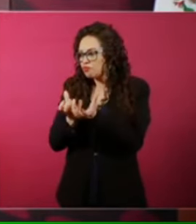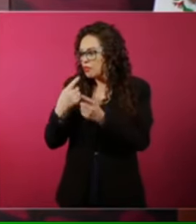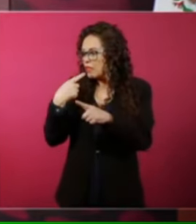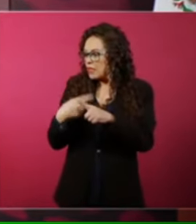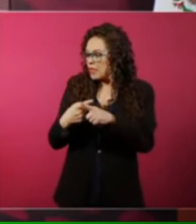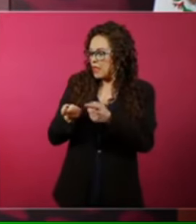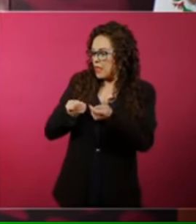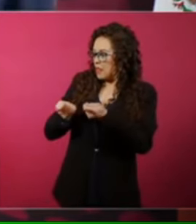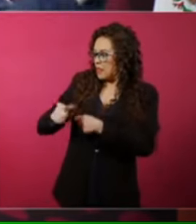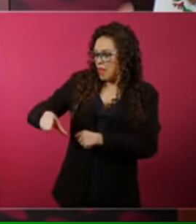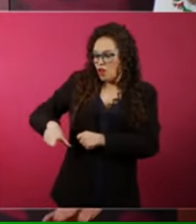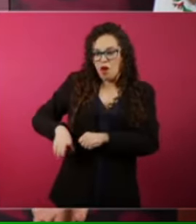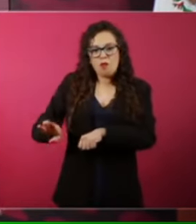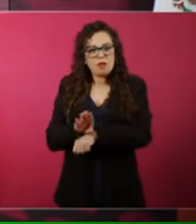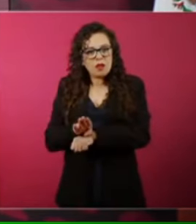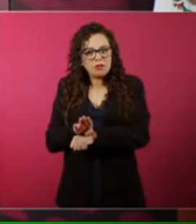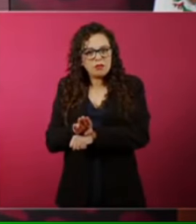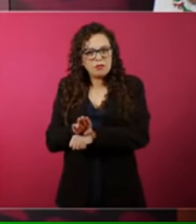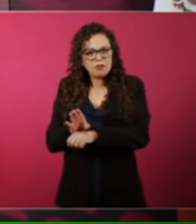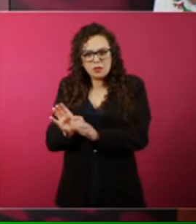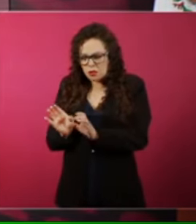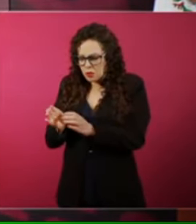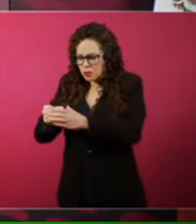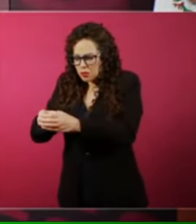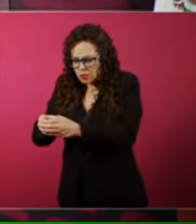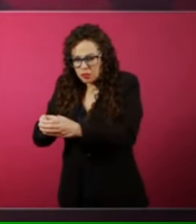en un mundo de minorías,